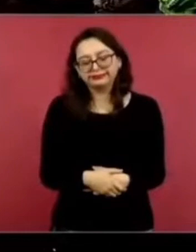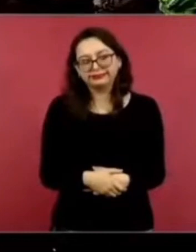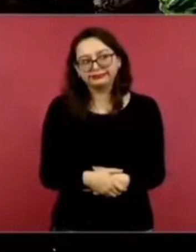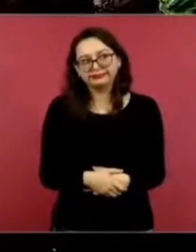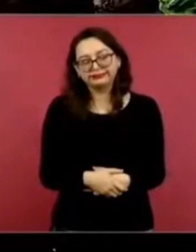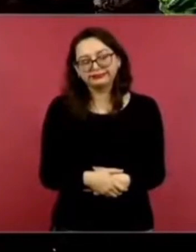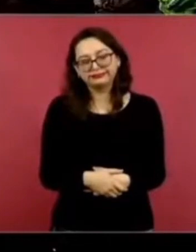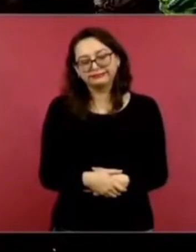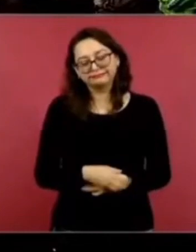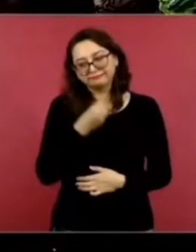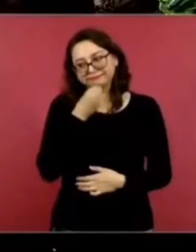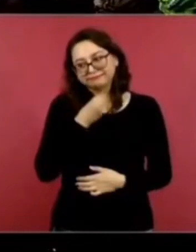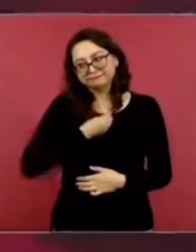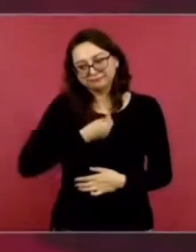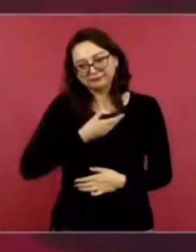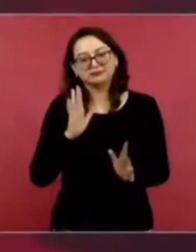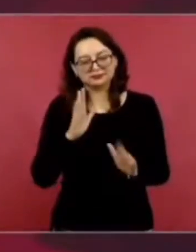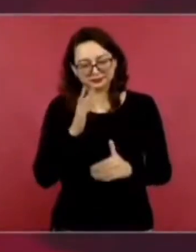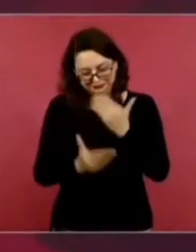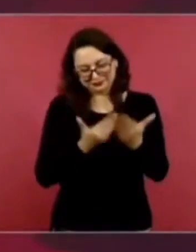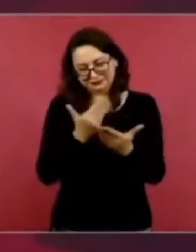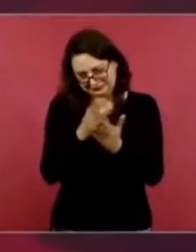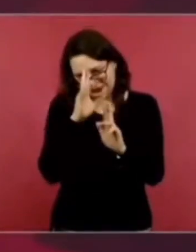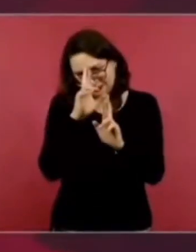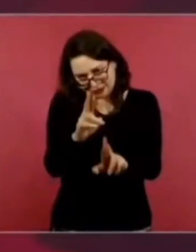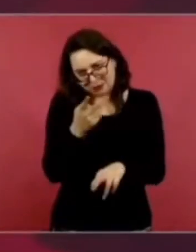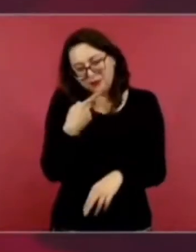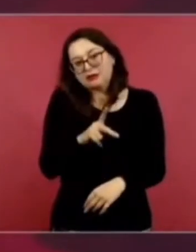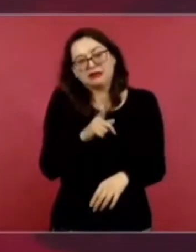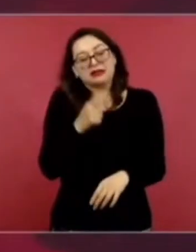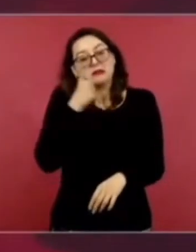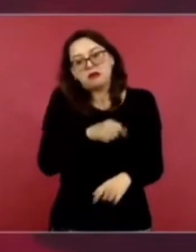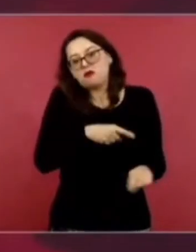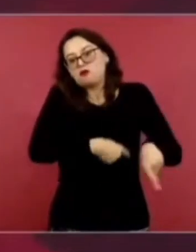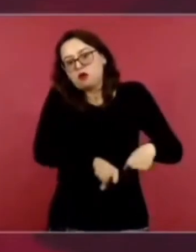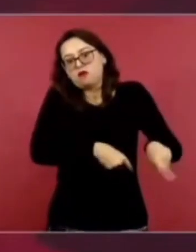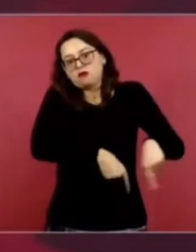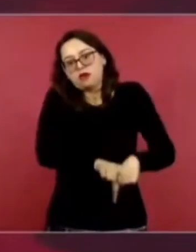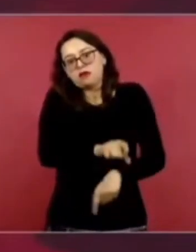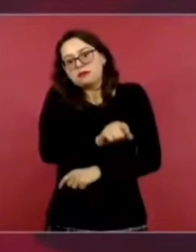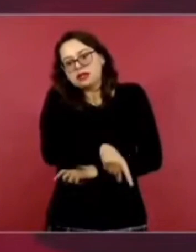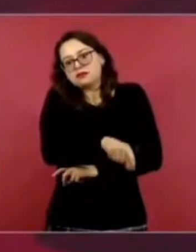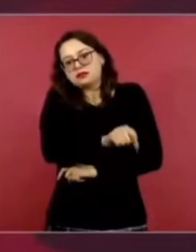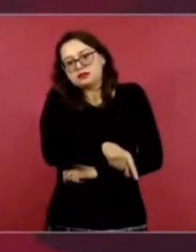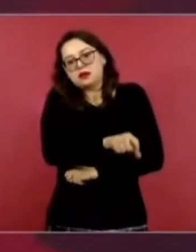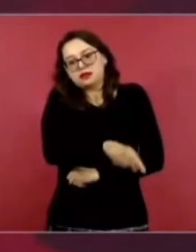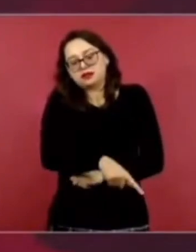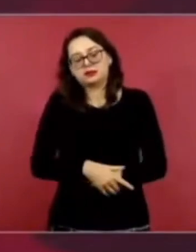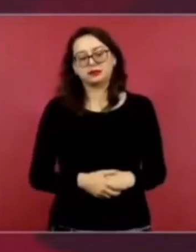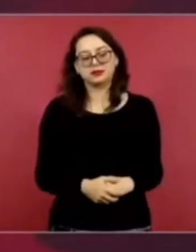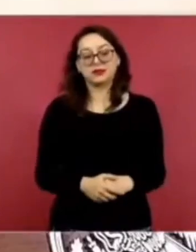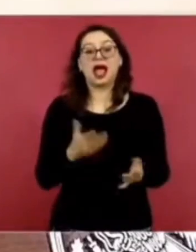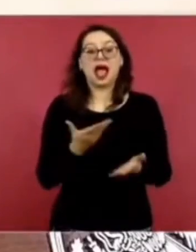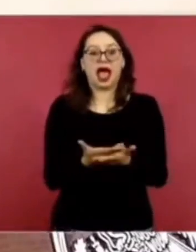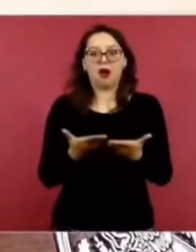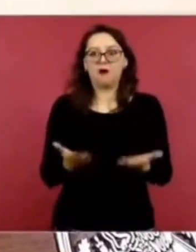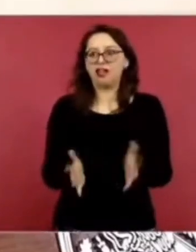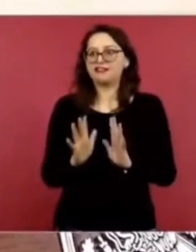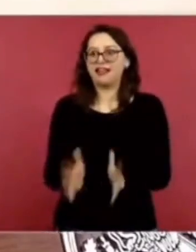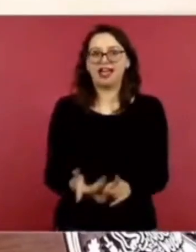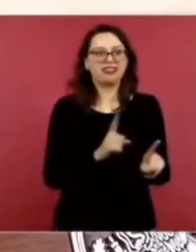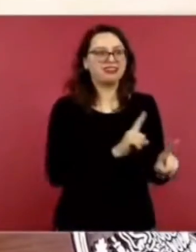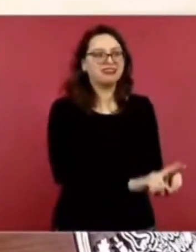deporte. Ahora ya no, ahora ya, y estamos pendientes